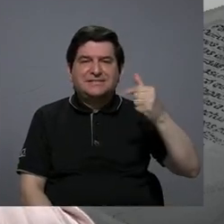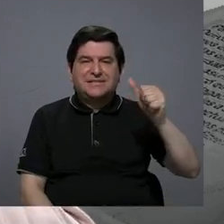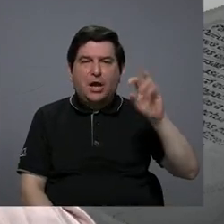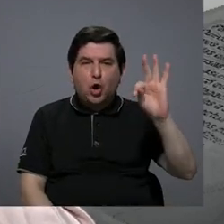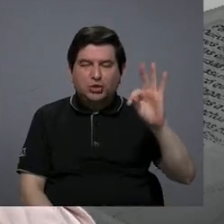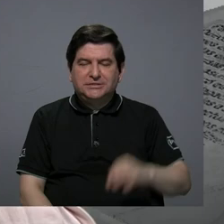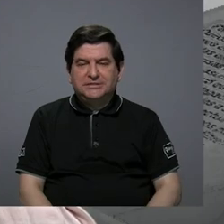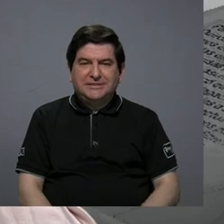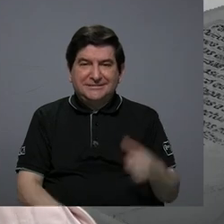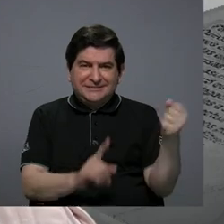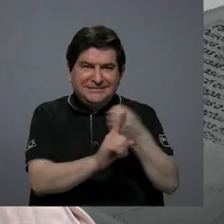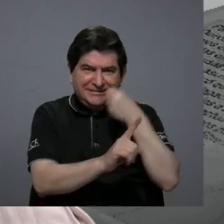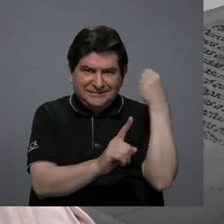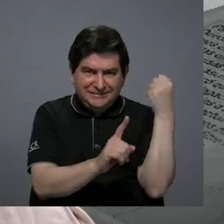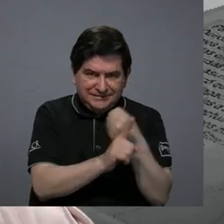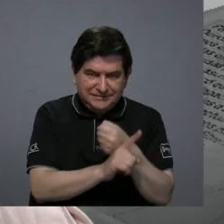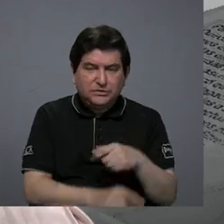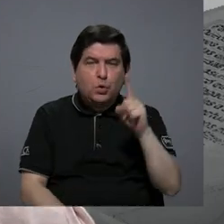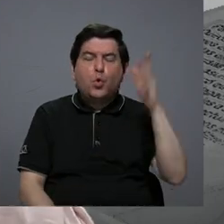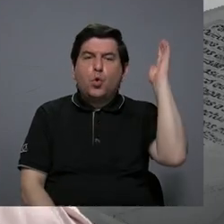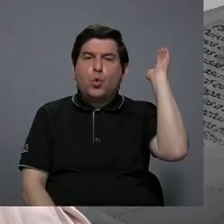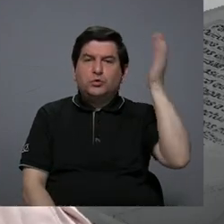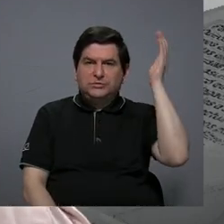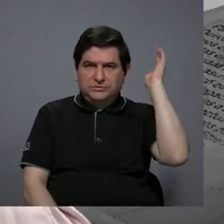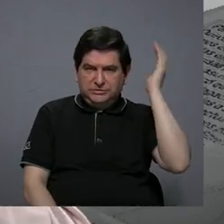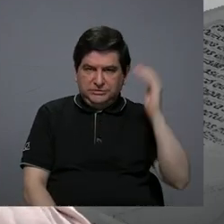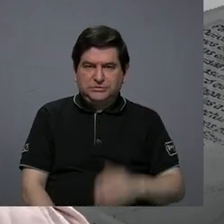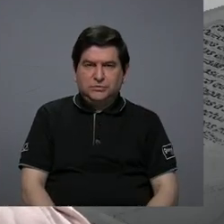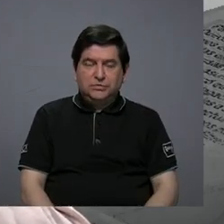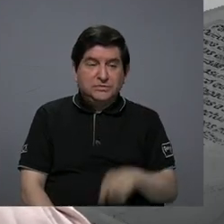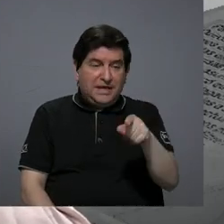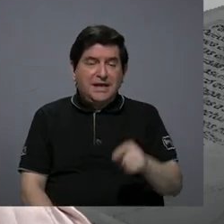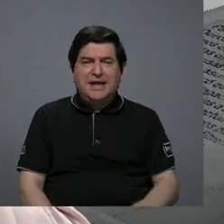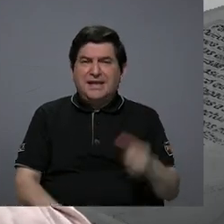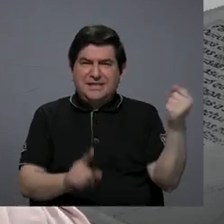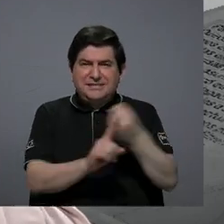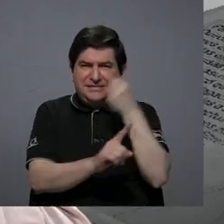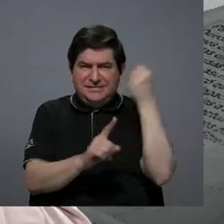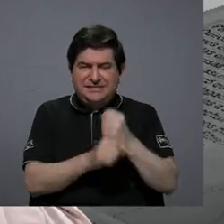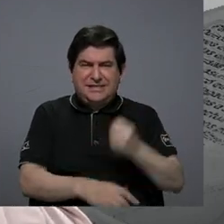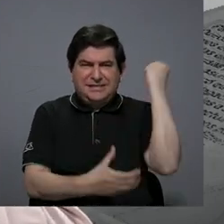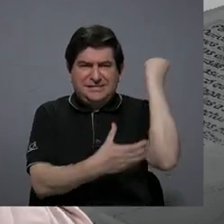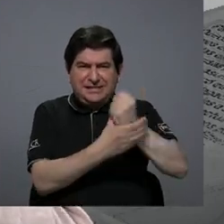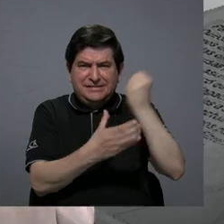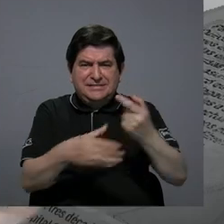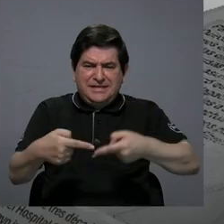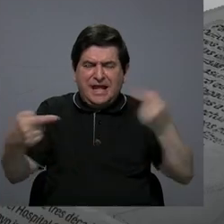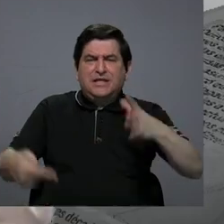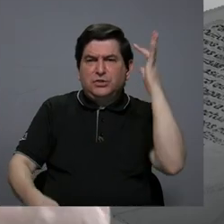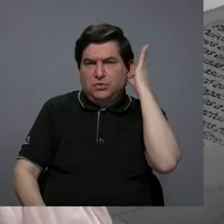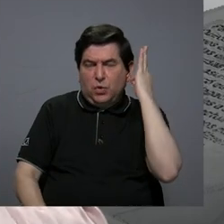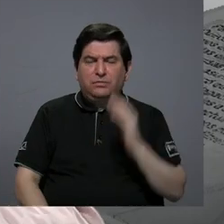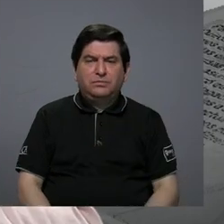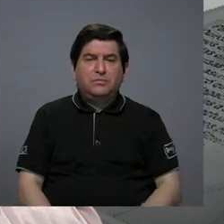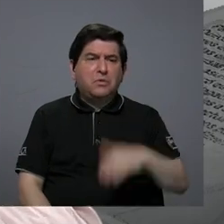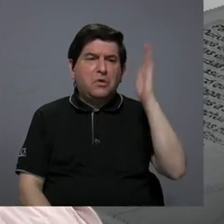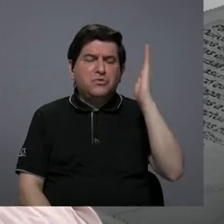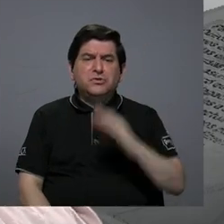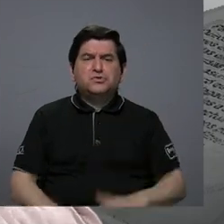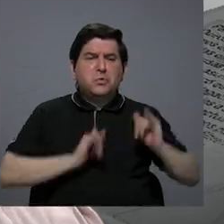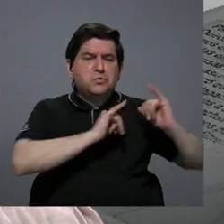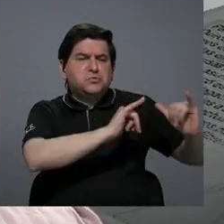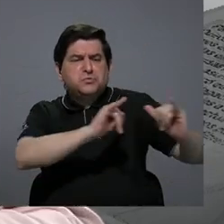violencia como un discurso la violencia esta violencia del feminicidio contra las mujeres como un discurso